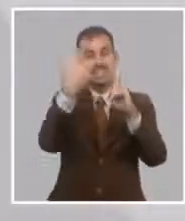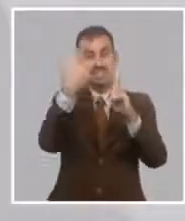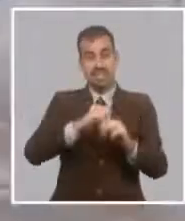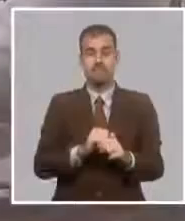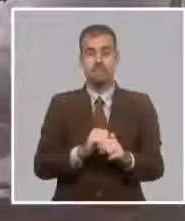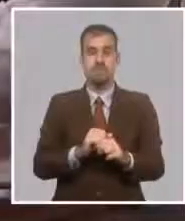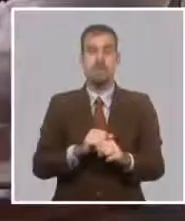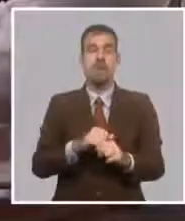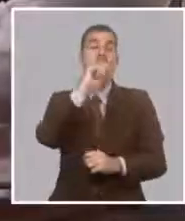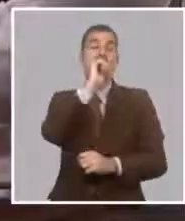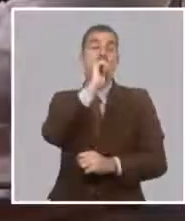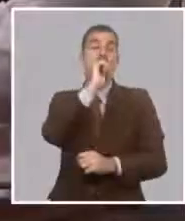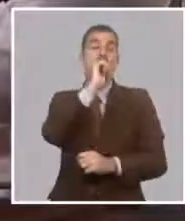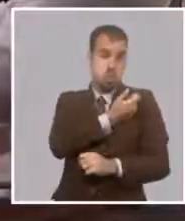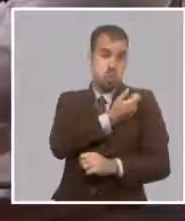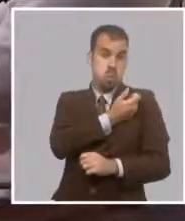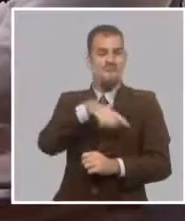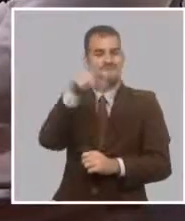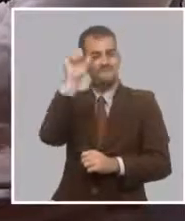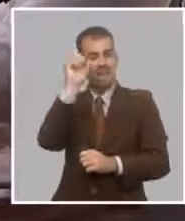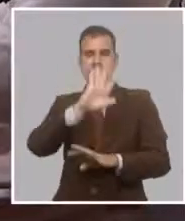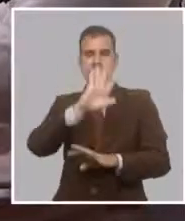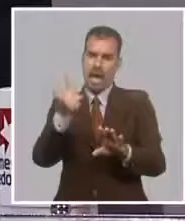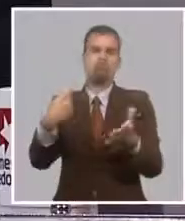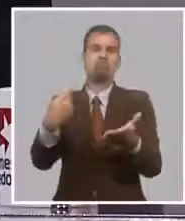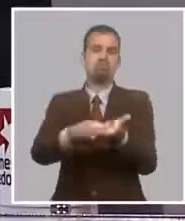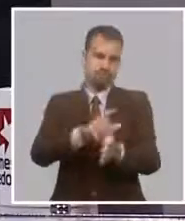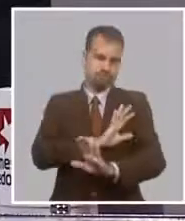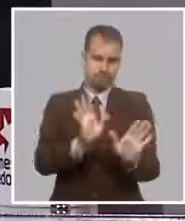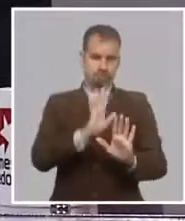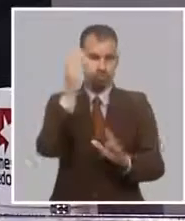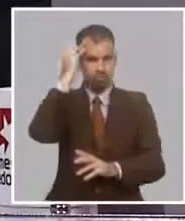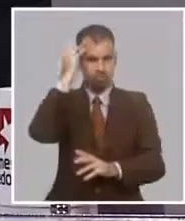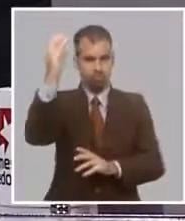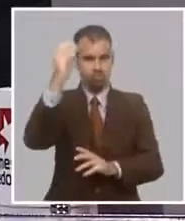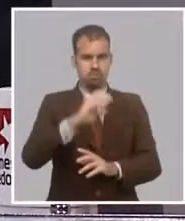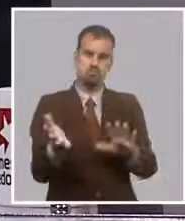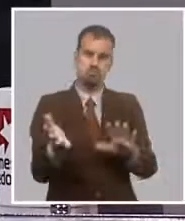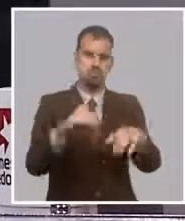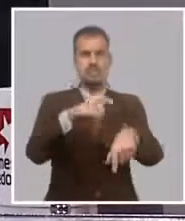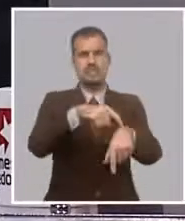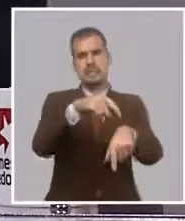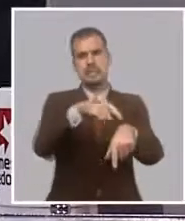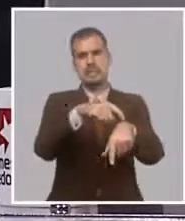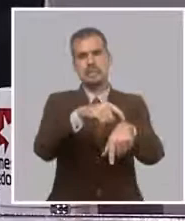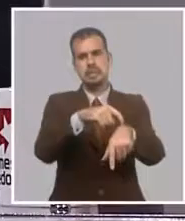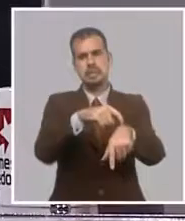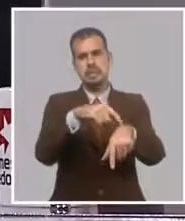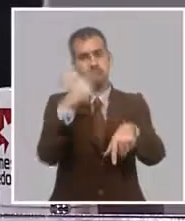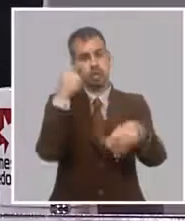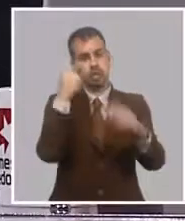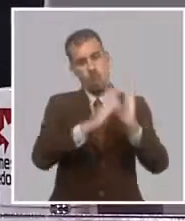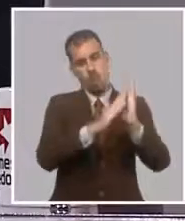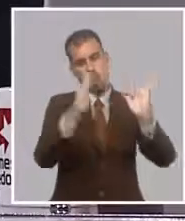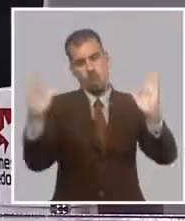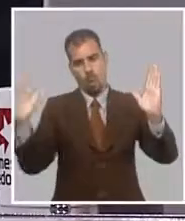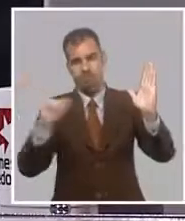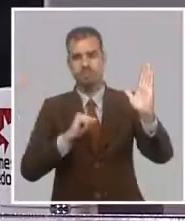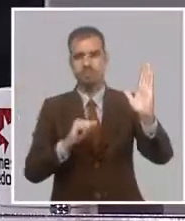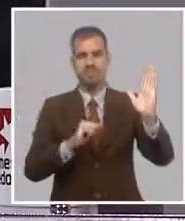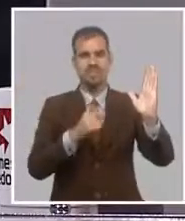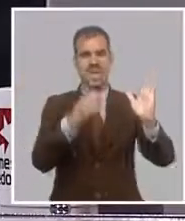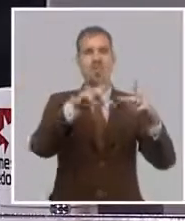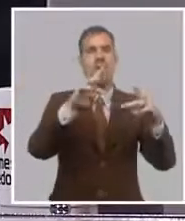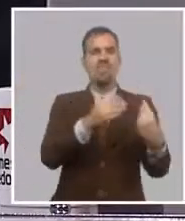financiando. Y eso pues va a conllevar de que van a recibir en un periodo de tiempo más alargado y con menos tasas de